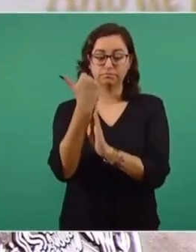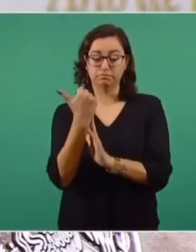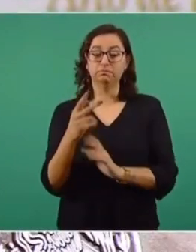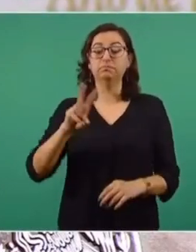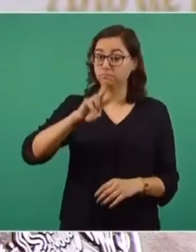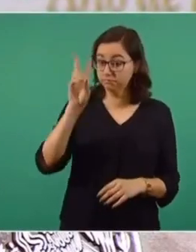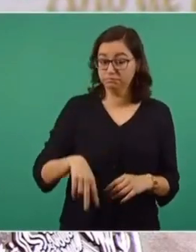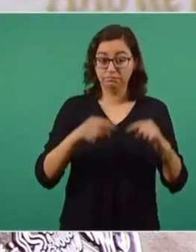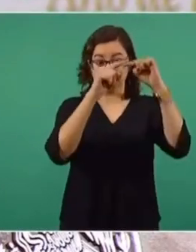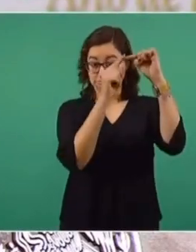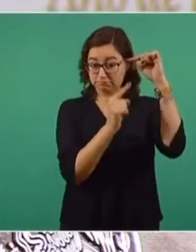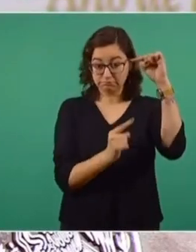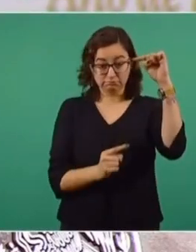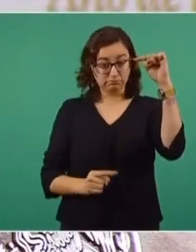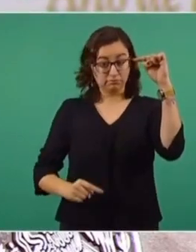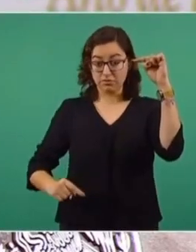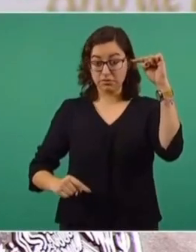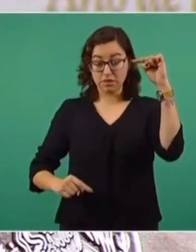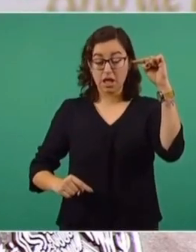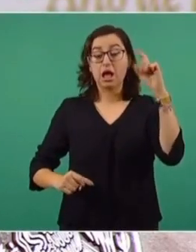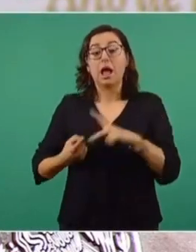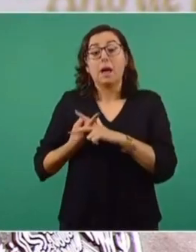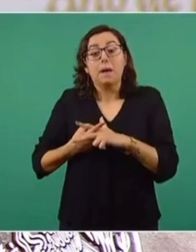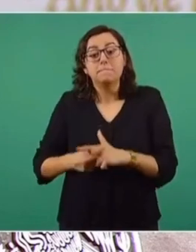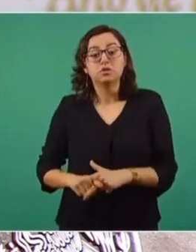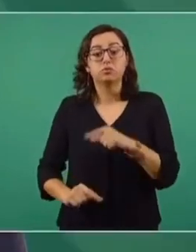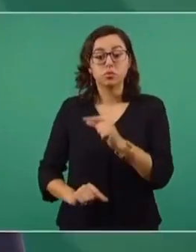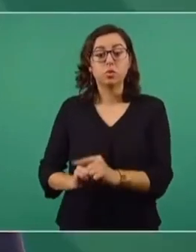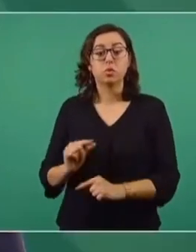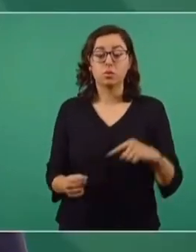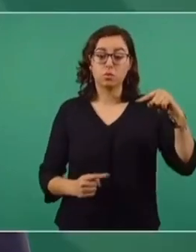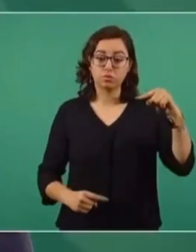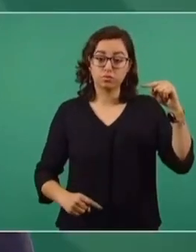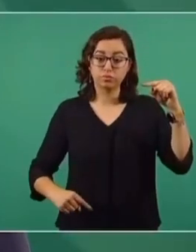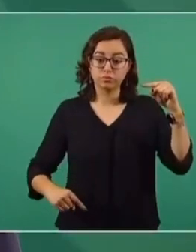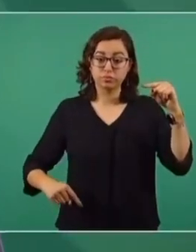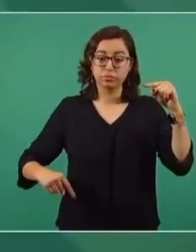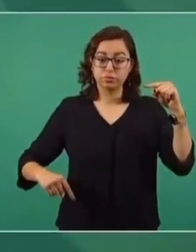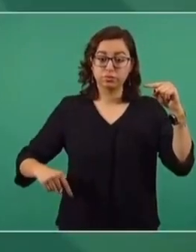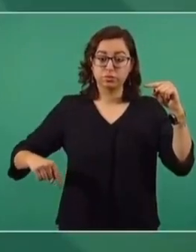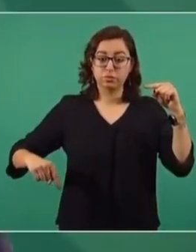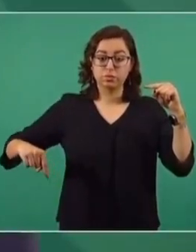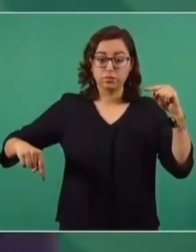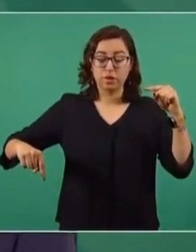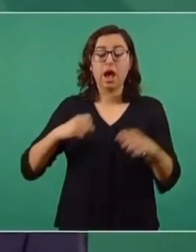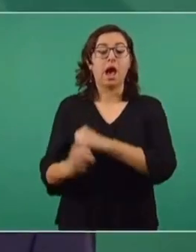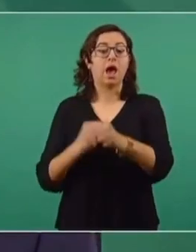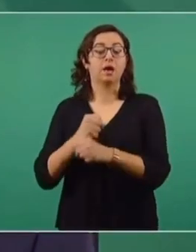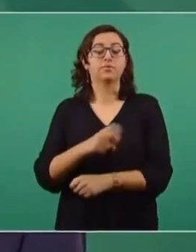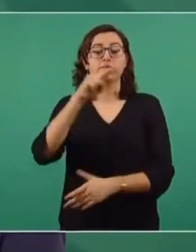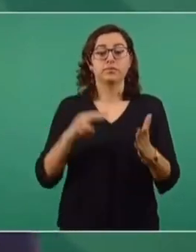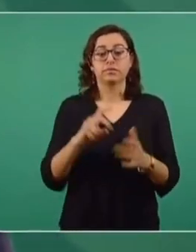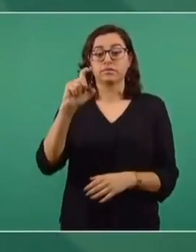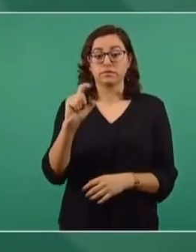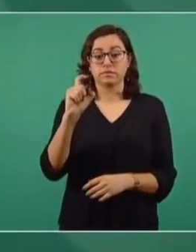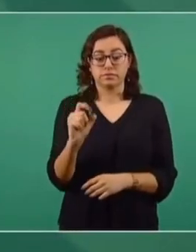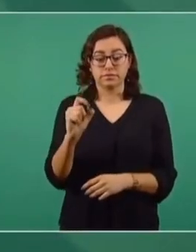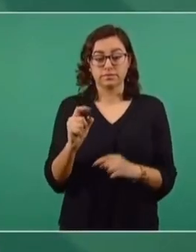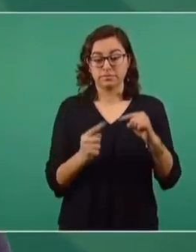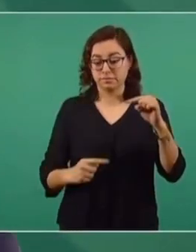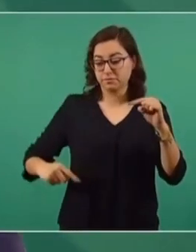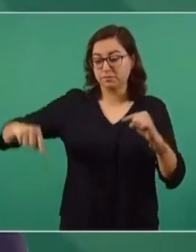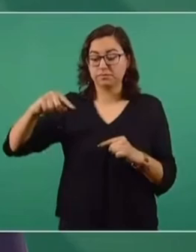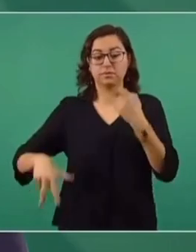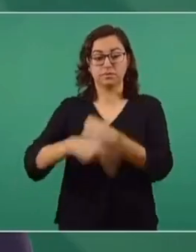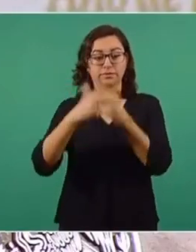sigue siendo negativo, comienza una disminución paulatina del déficit comercial y para el cierre del año 2020 este déficit se reduce a